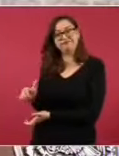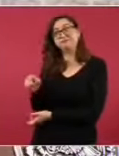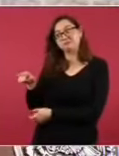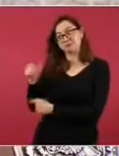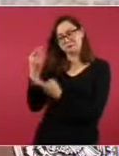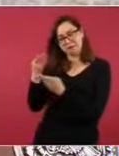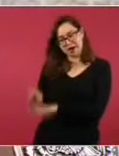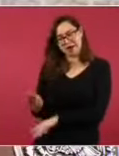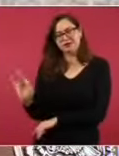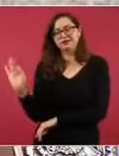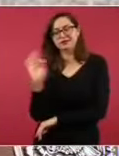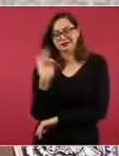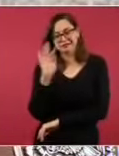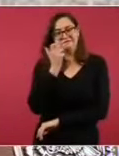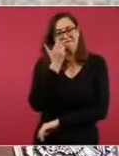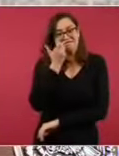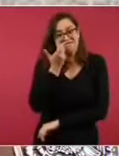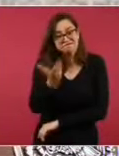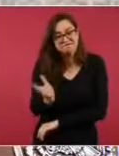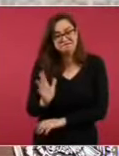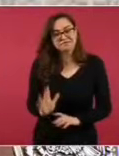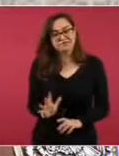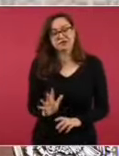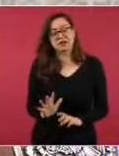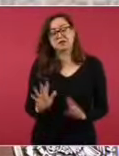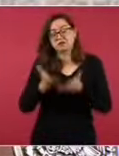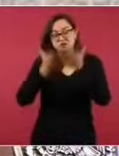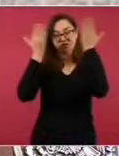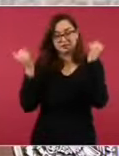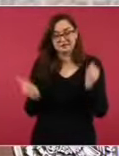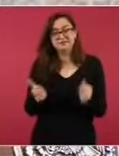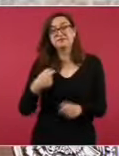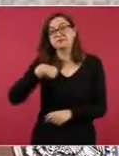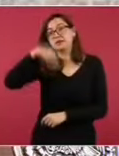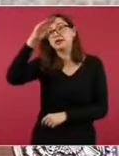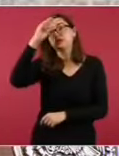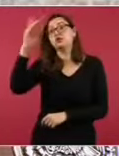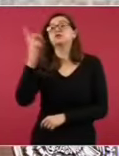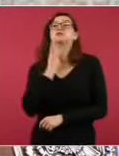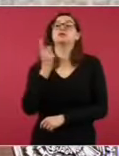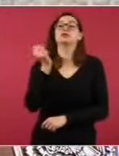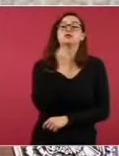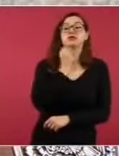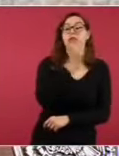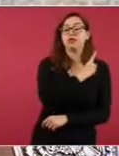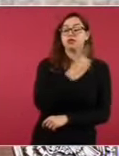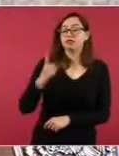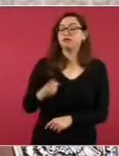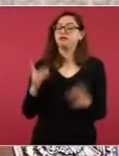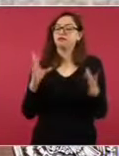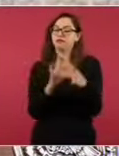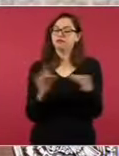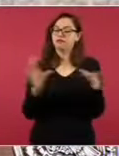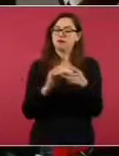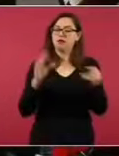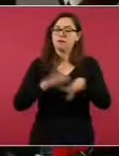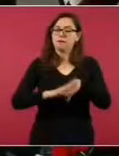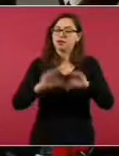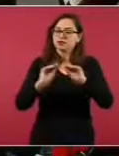para que se actúe de la mejor manera posible. Yo